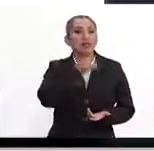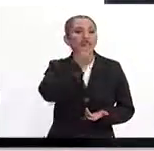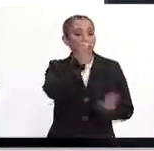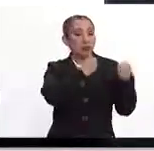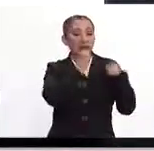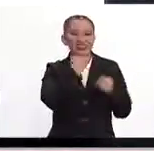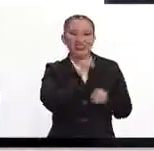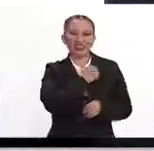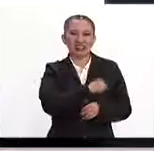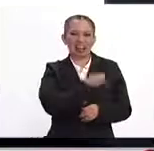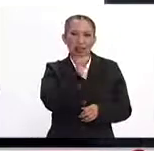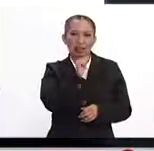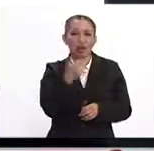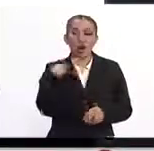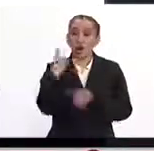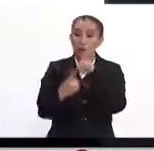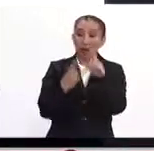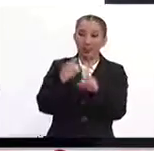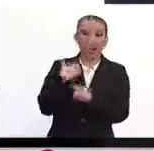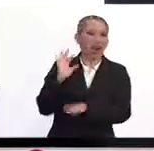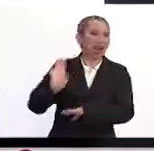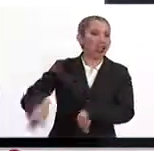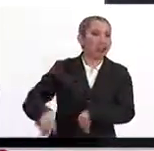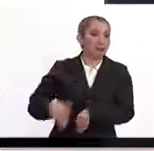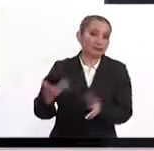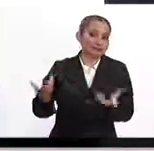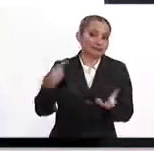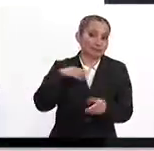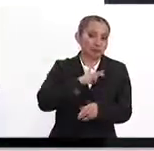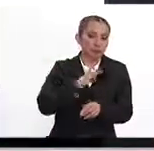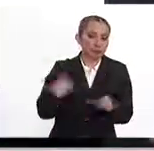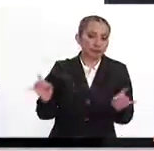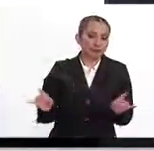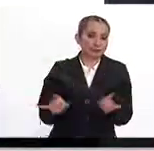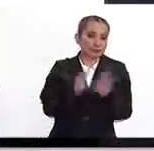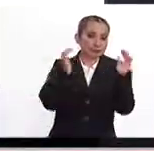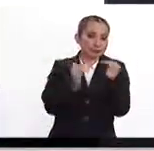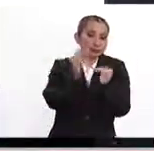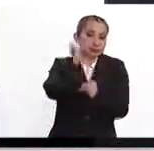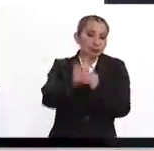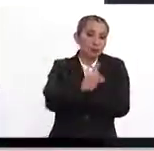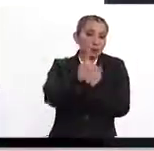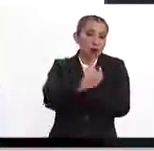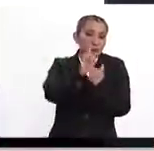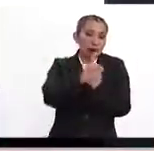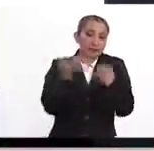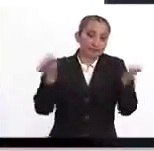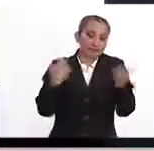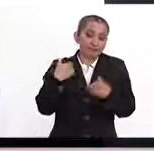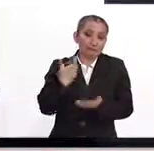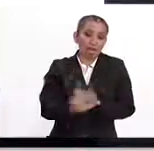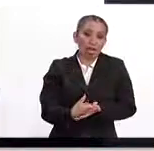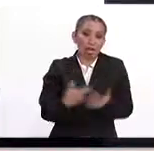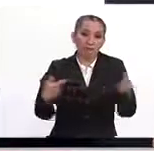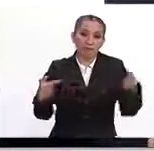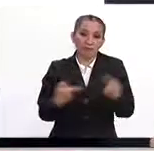alimenticios o no practican el deporte frecuentemente y incrementan sus factores de riesgo, por lo tanto,